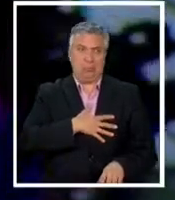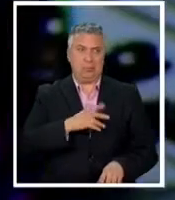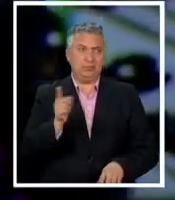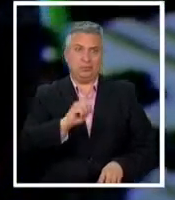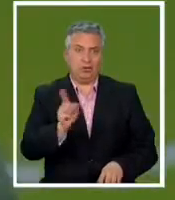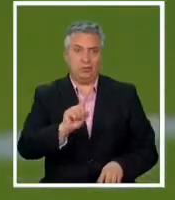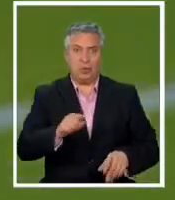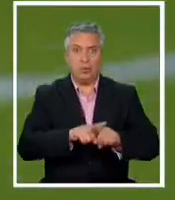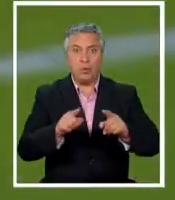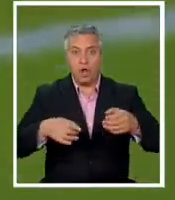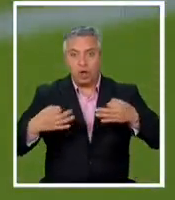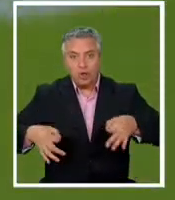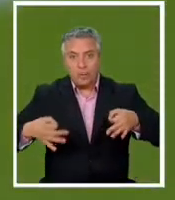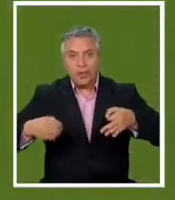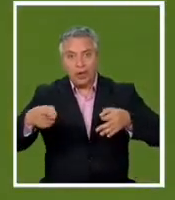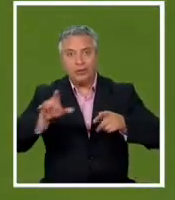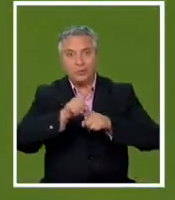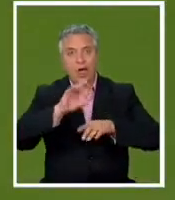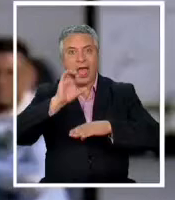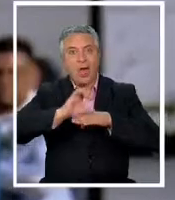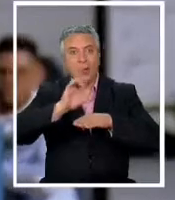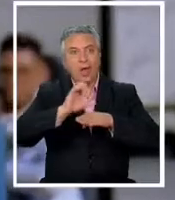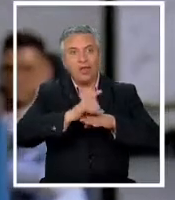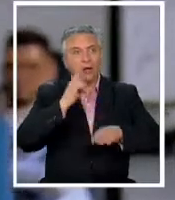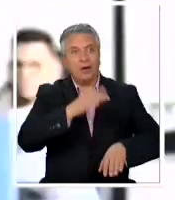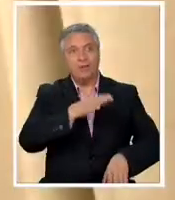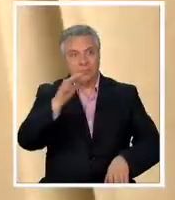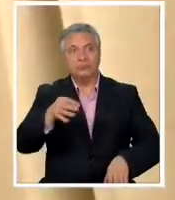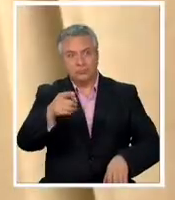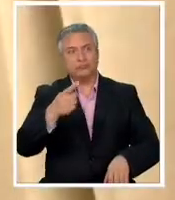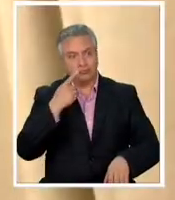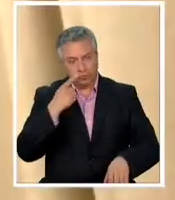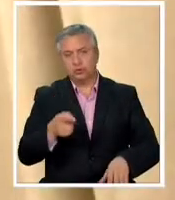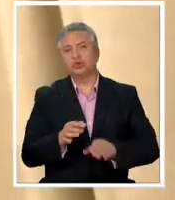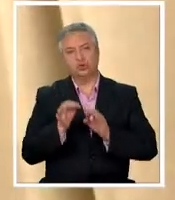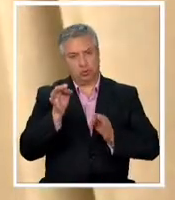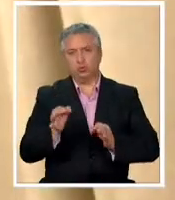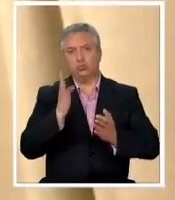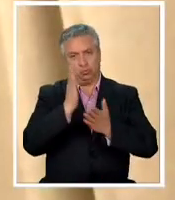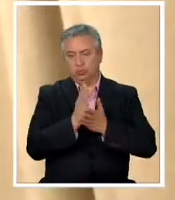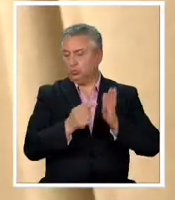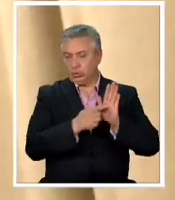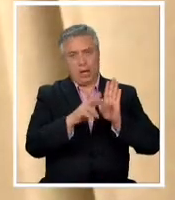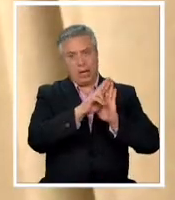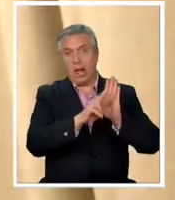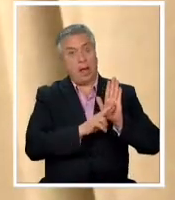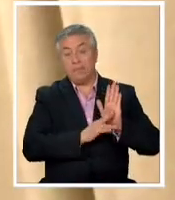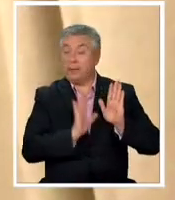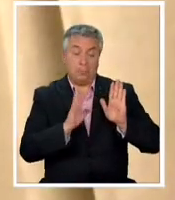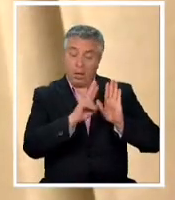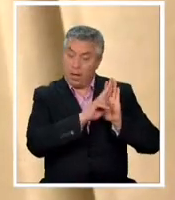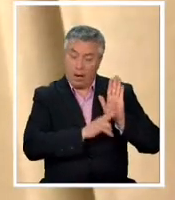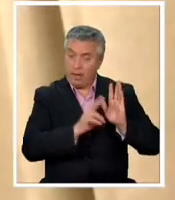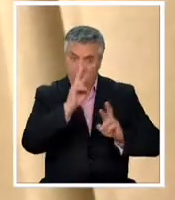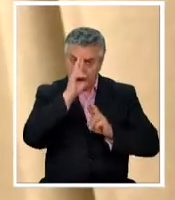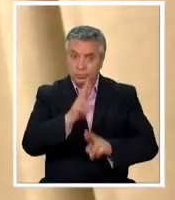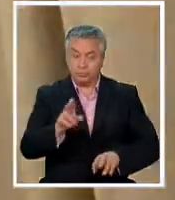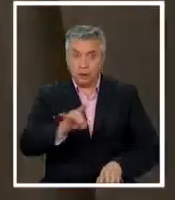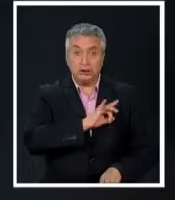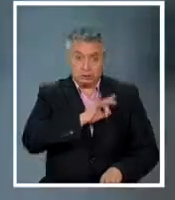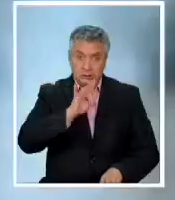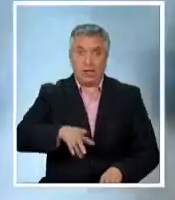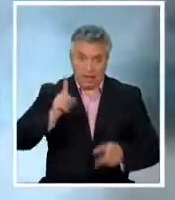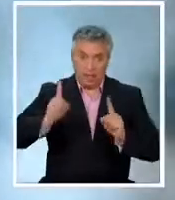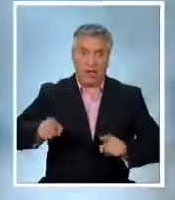tema de la documentación del jugador ecuatoriano yo creo que si es justo la reglamentación para eso está para respetarla Chile debería ir al